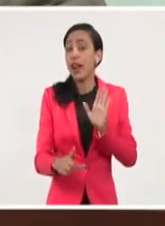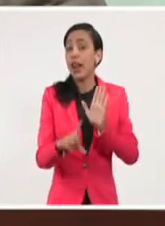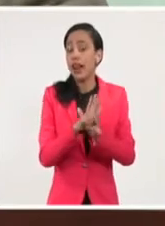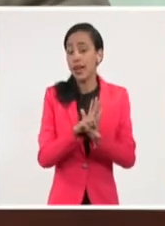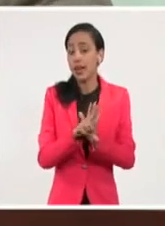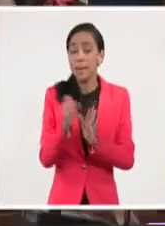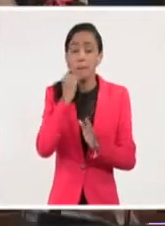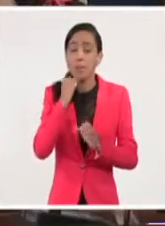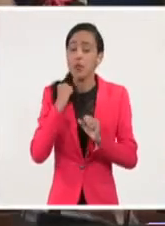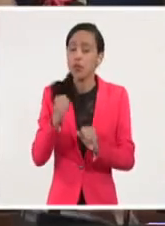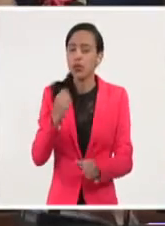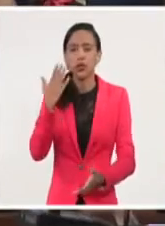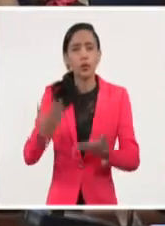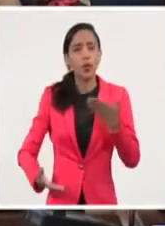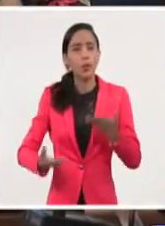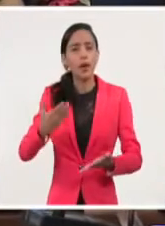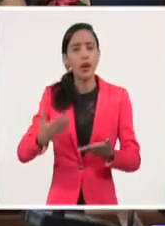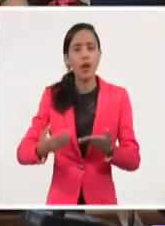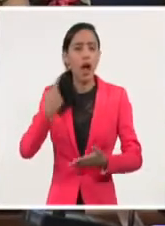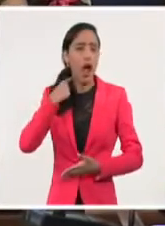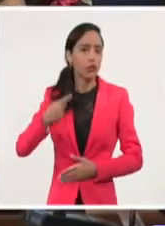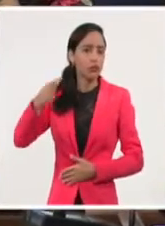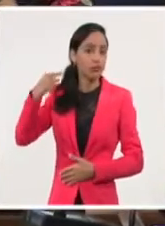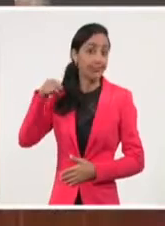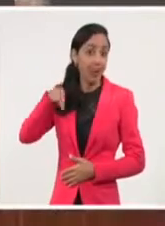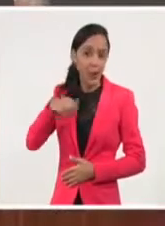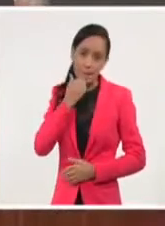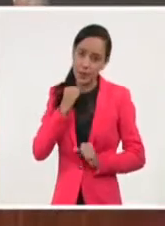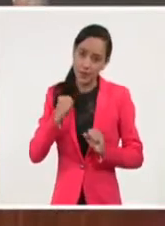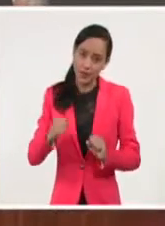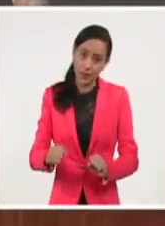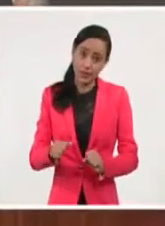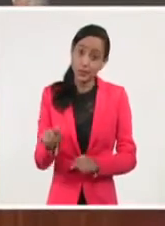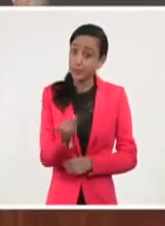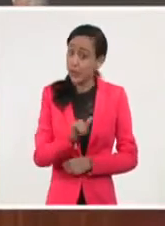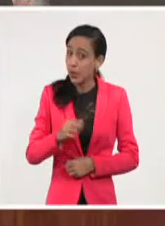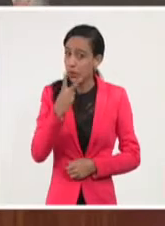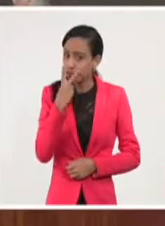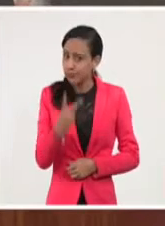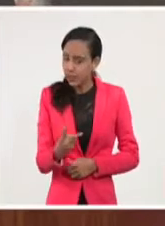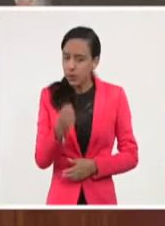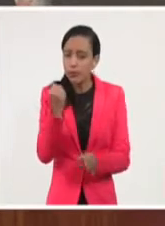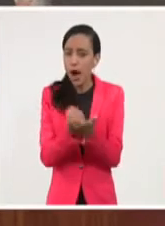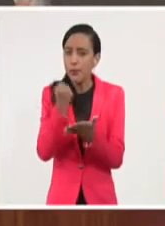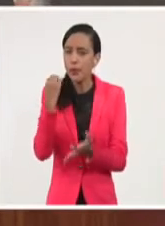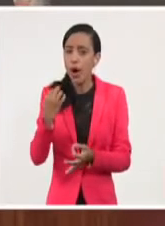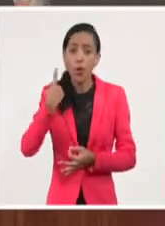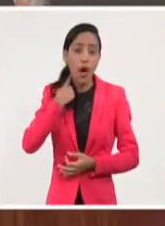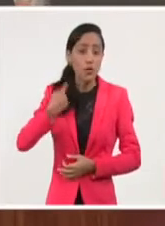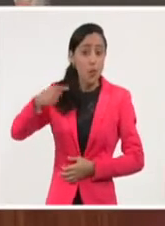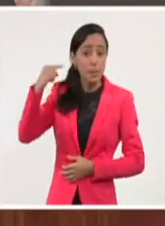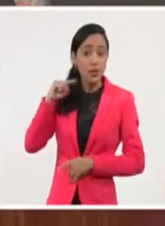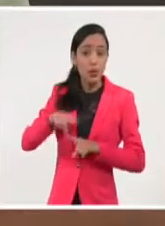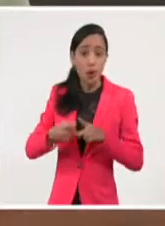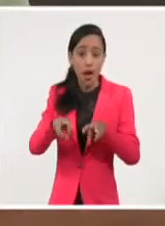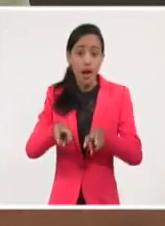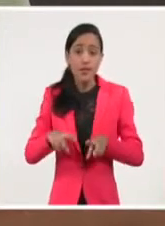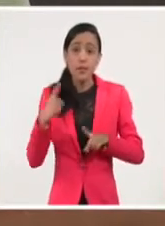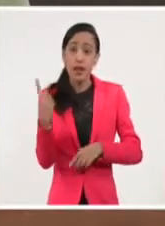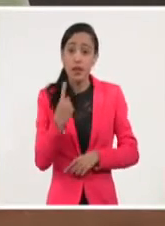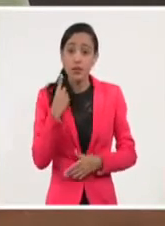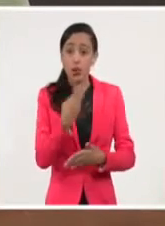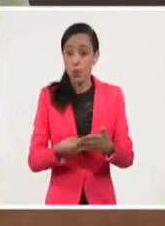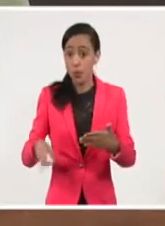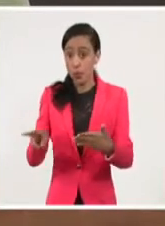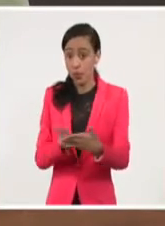en comparación con etapas precedentes. Asimismo, se dará seguimiento a lo aprobado en el pasado año por la Asamblea Nacional del Poder